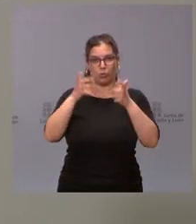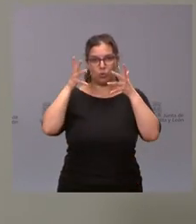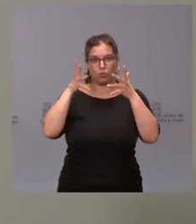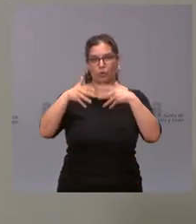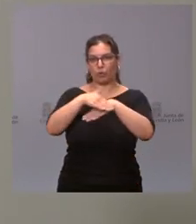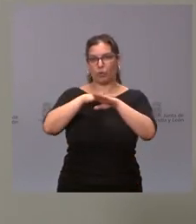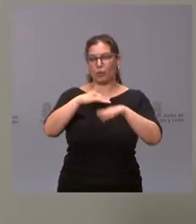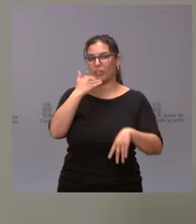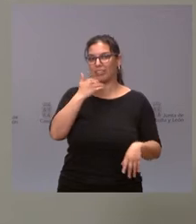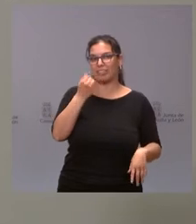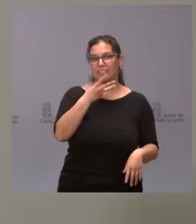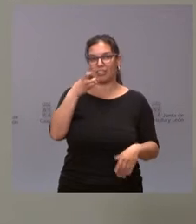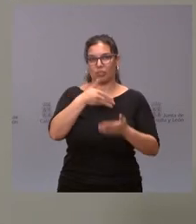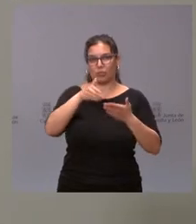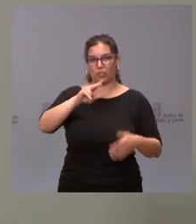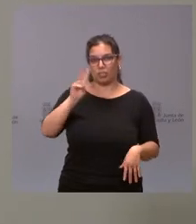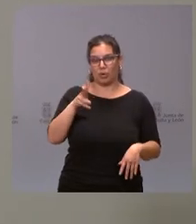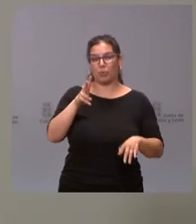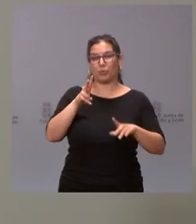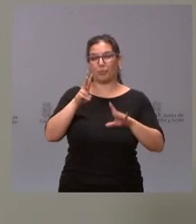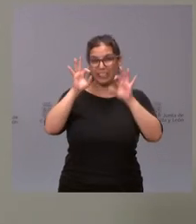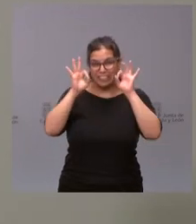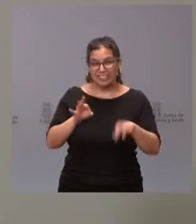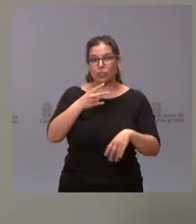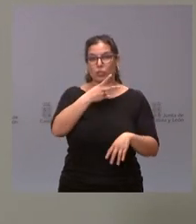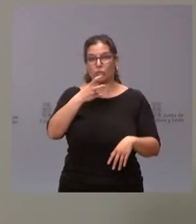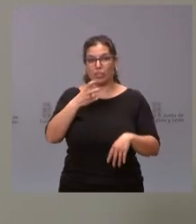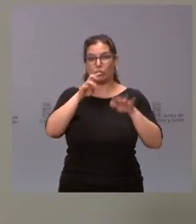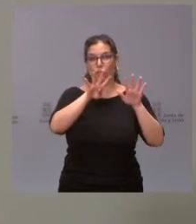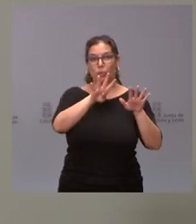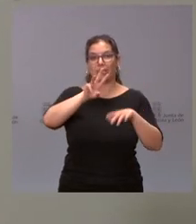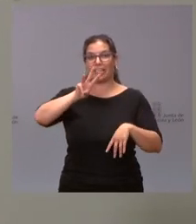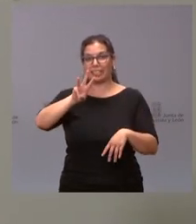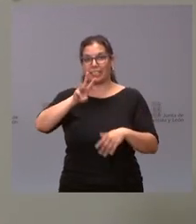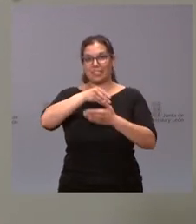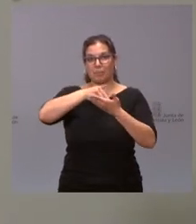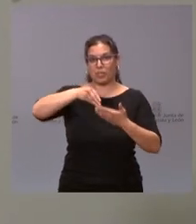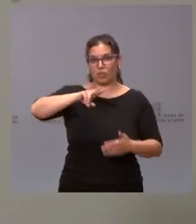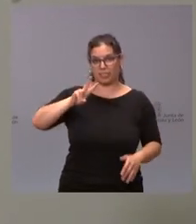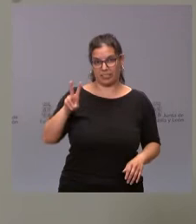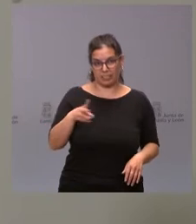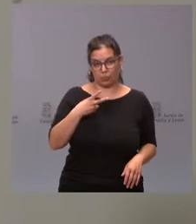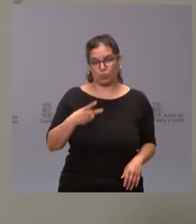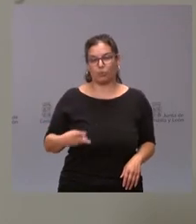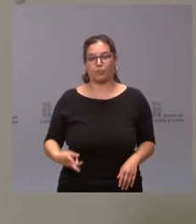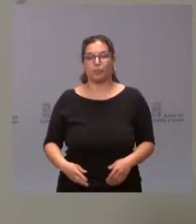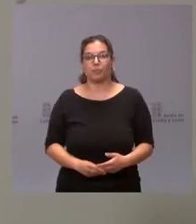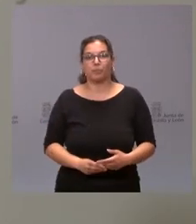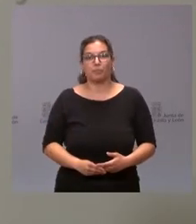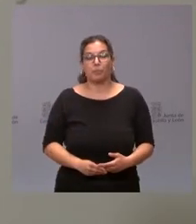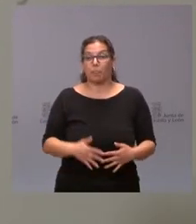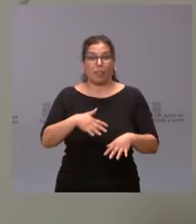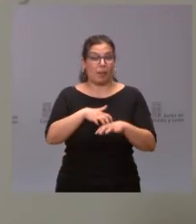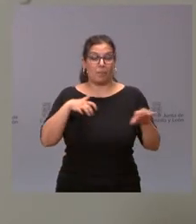Casi 300 millones de euros. La cifra exacta son 293 millones de euros. La mayor